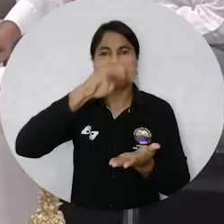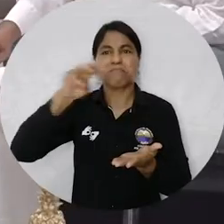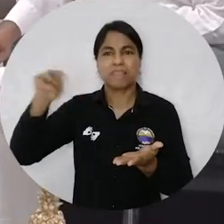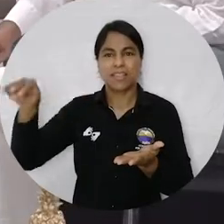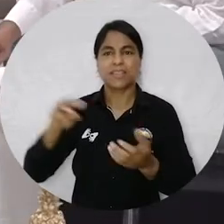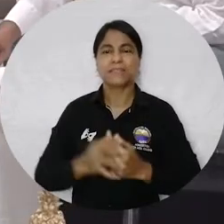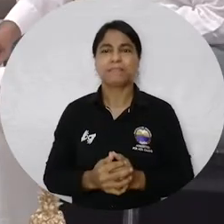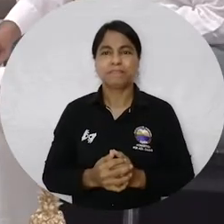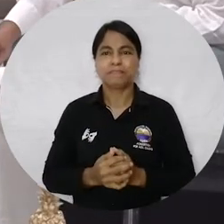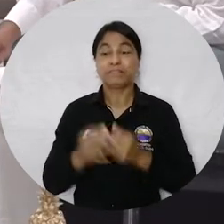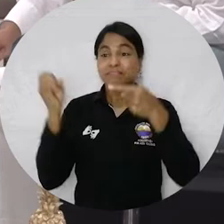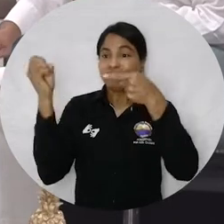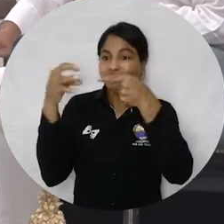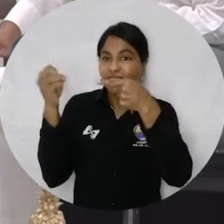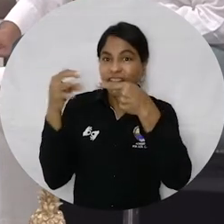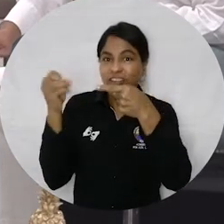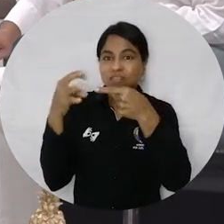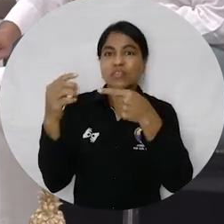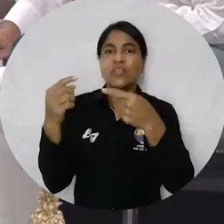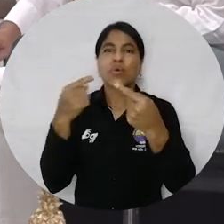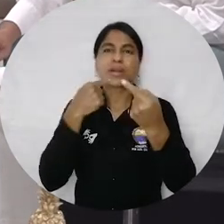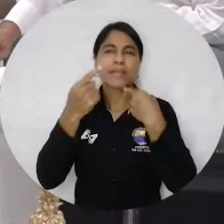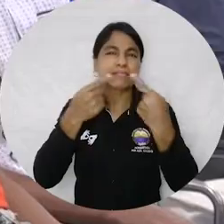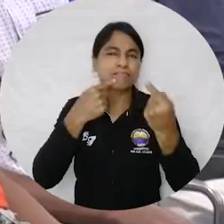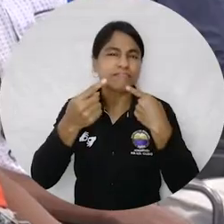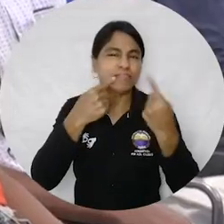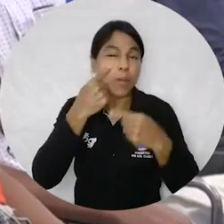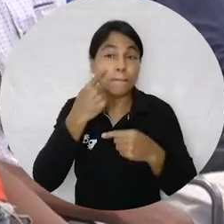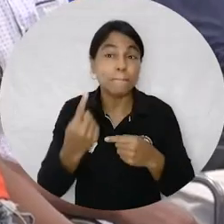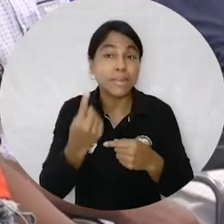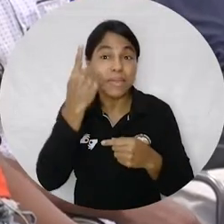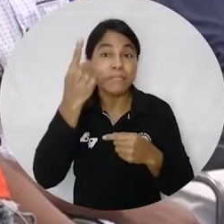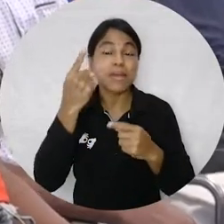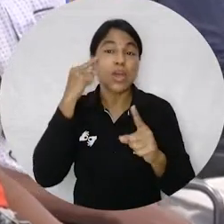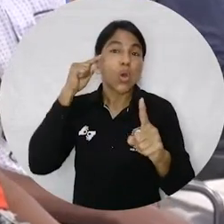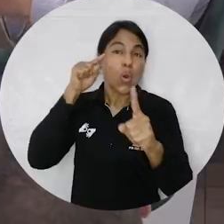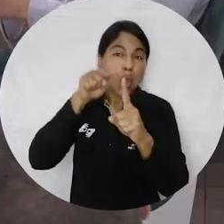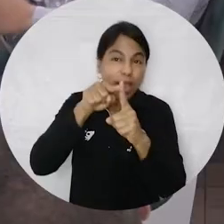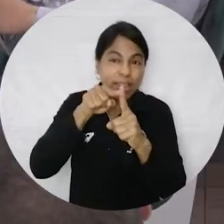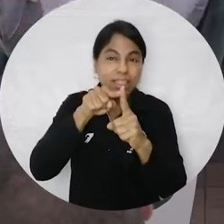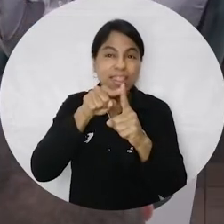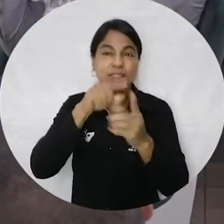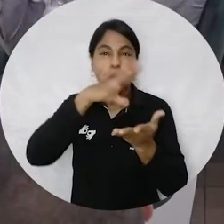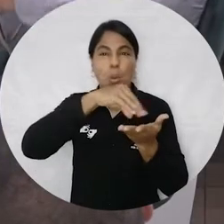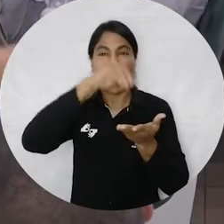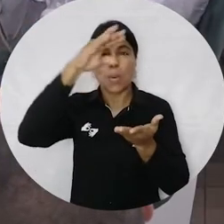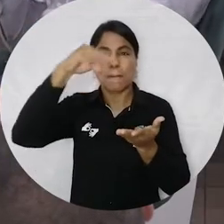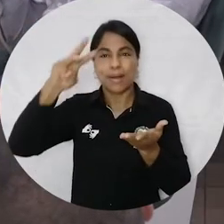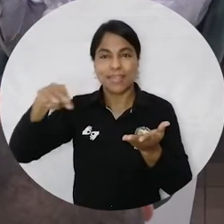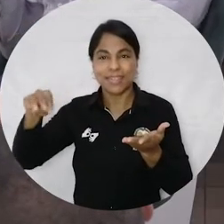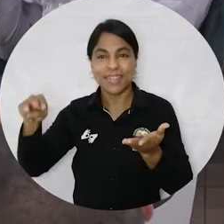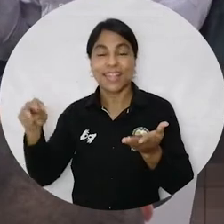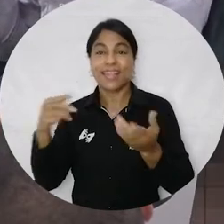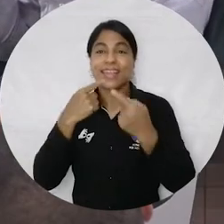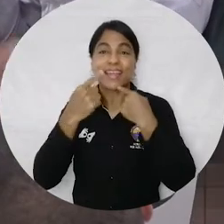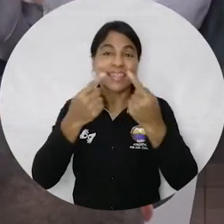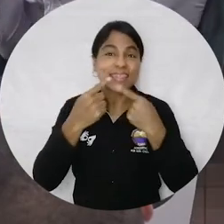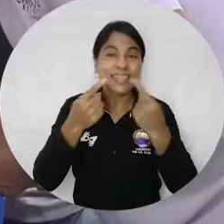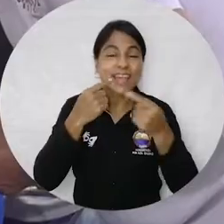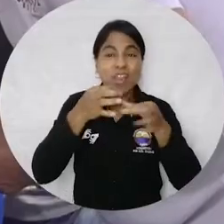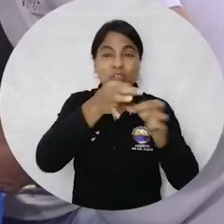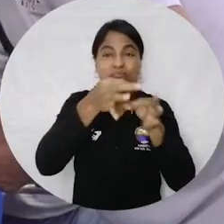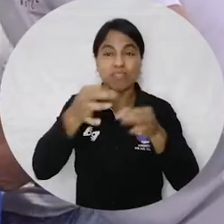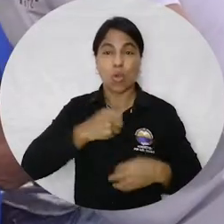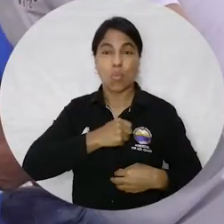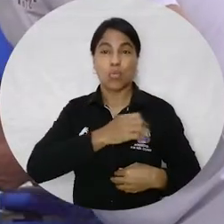Magdalena. En el marco del foro se llevó a cabo el primer conversatorio denominado El Reto del Magdalena, Diálogo Regional de las Oportunidades